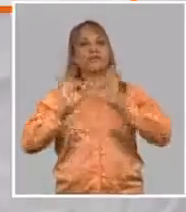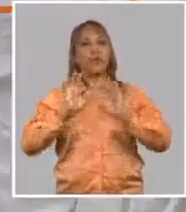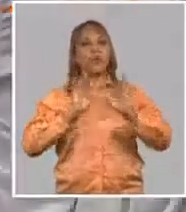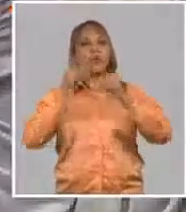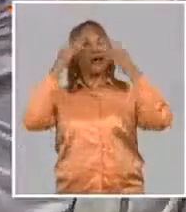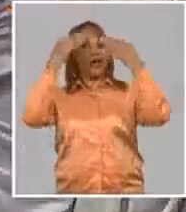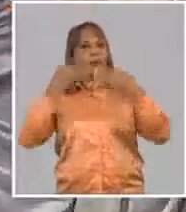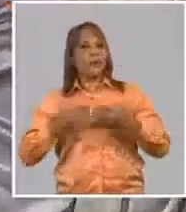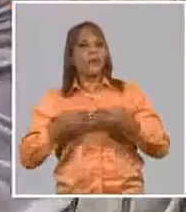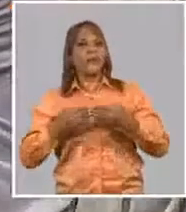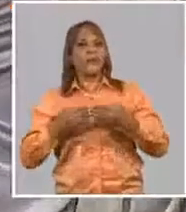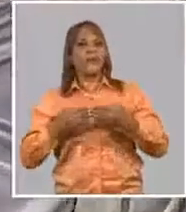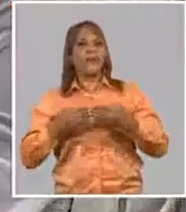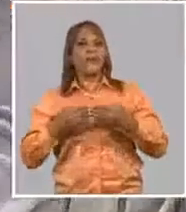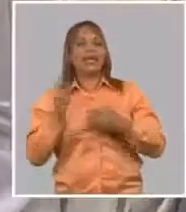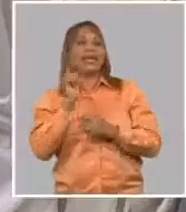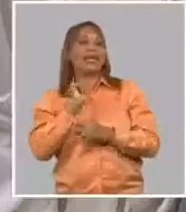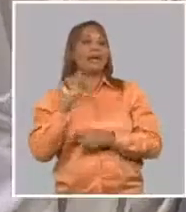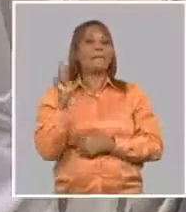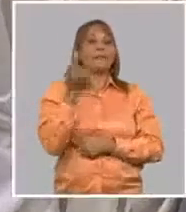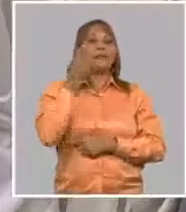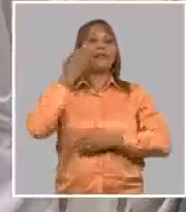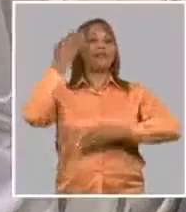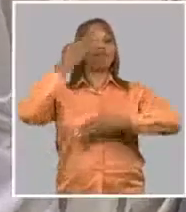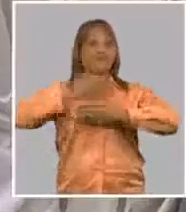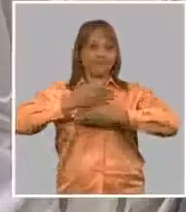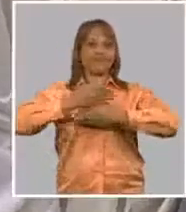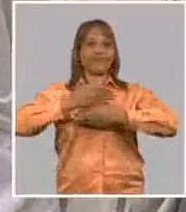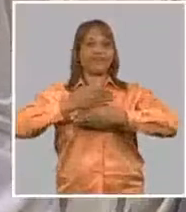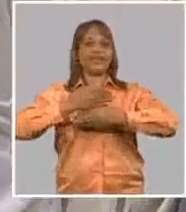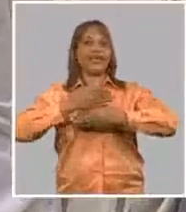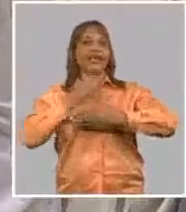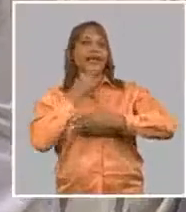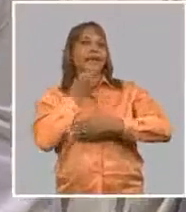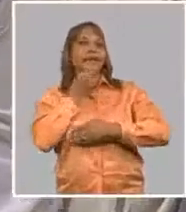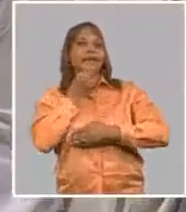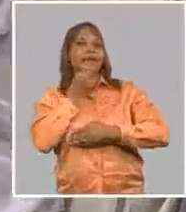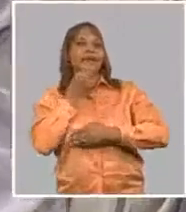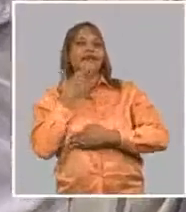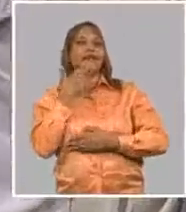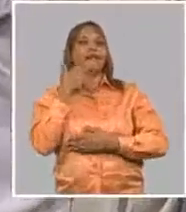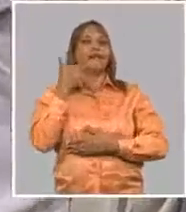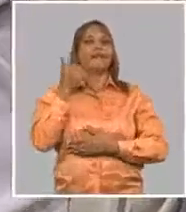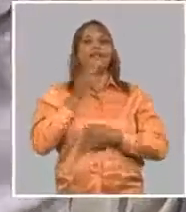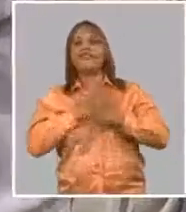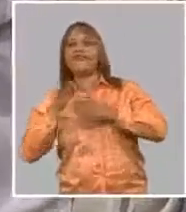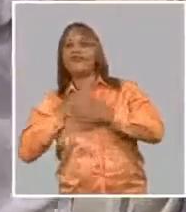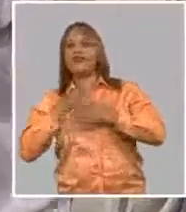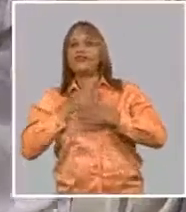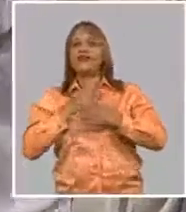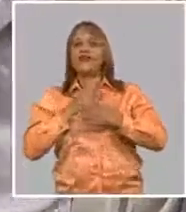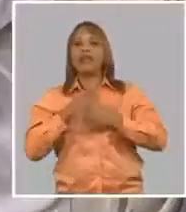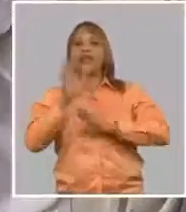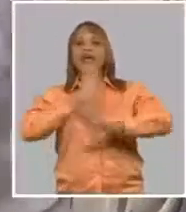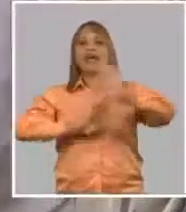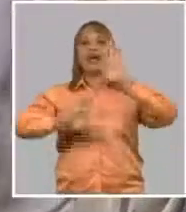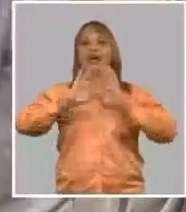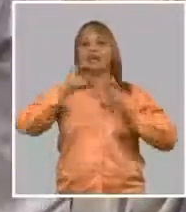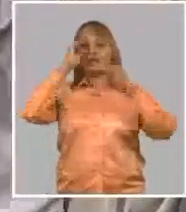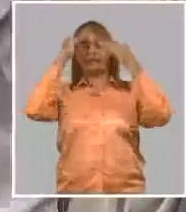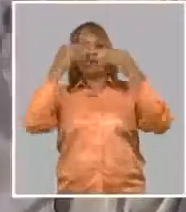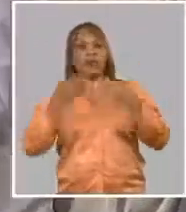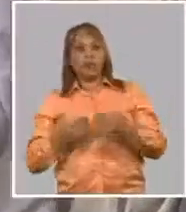Generalmente, es la primera barrera que permite madurar y diferenciar anticuerpos hacia los